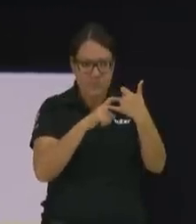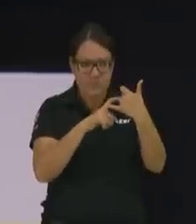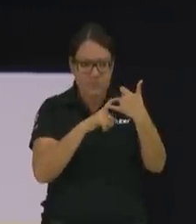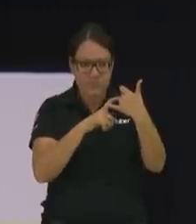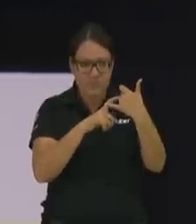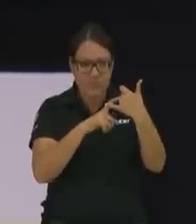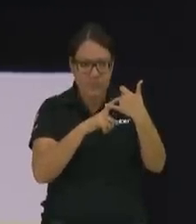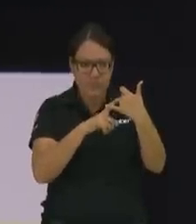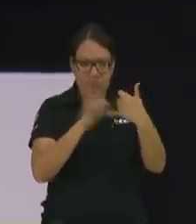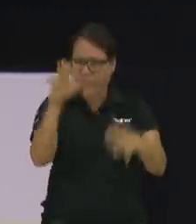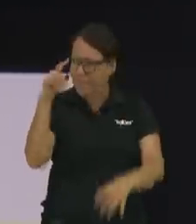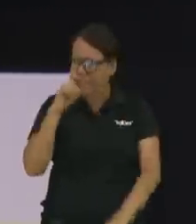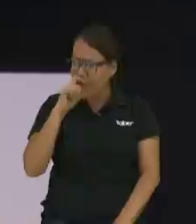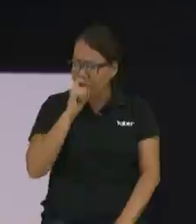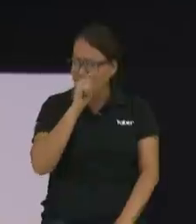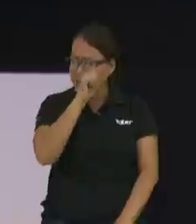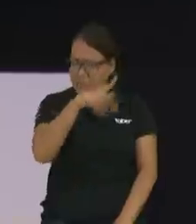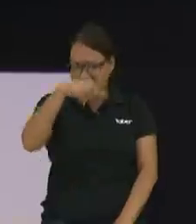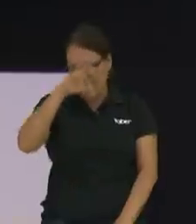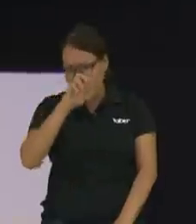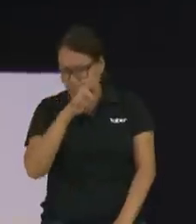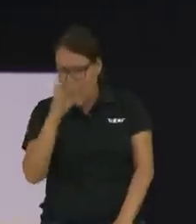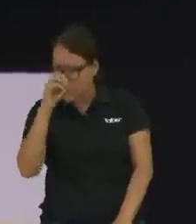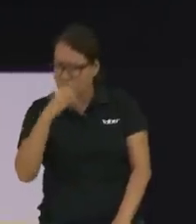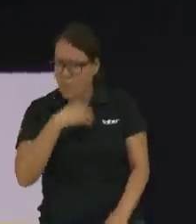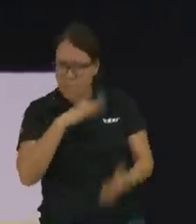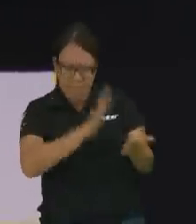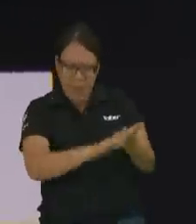ya me ponen papi este perro no me ha pagado